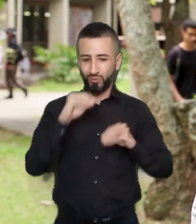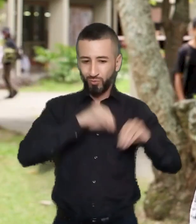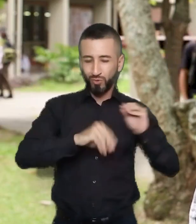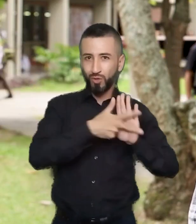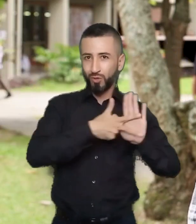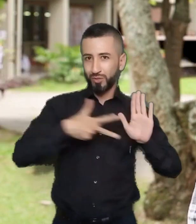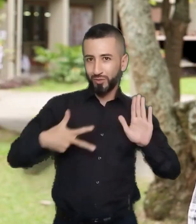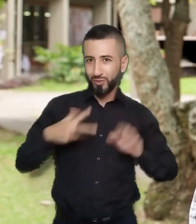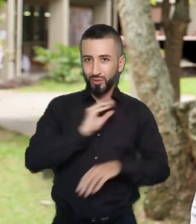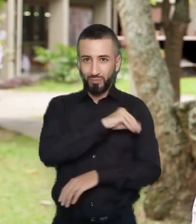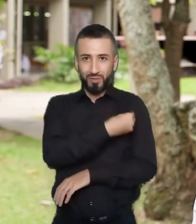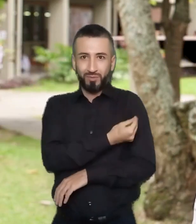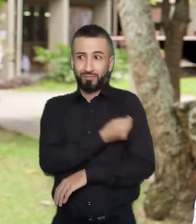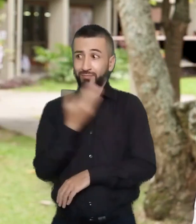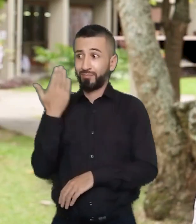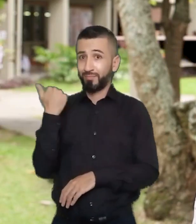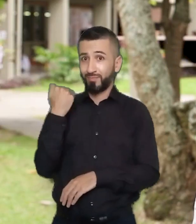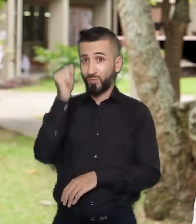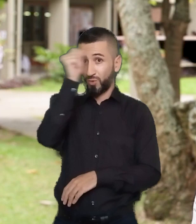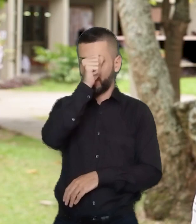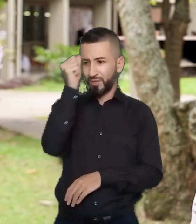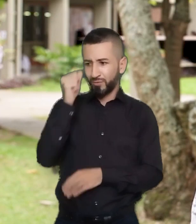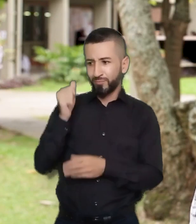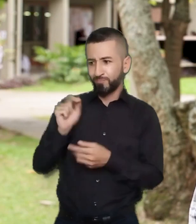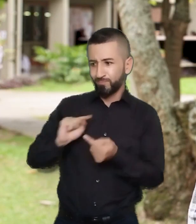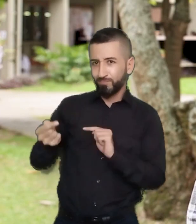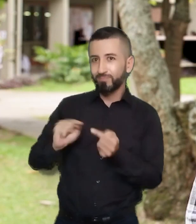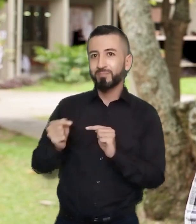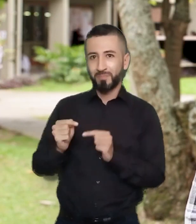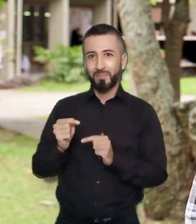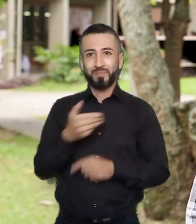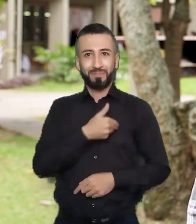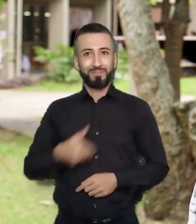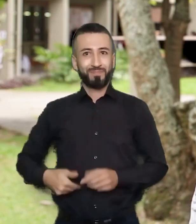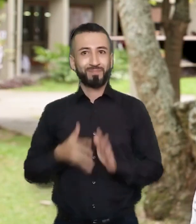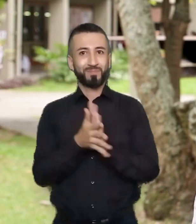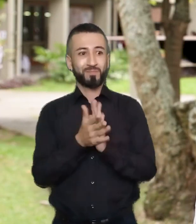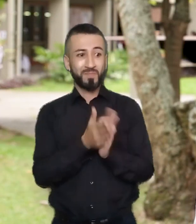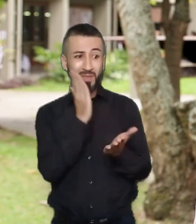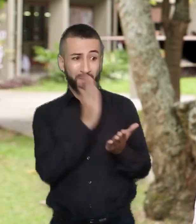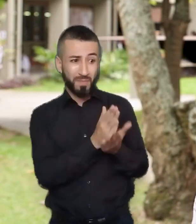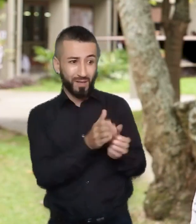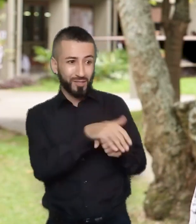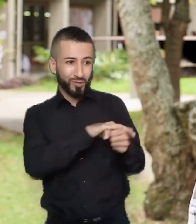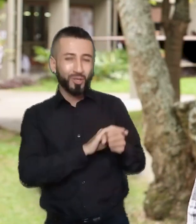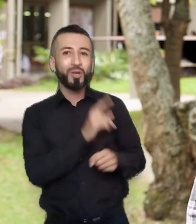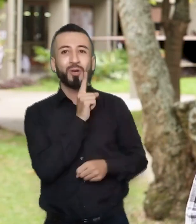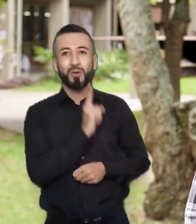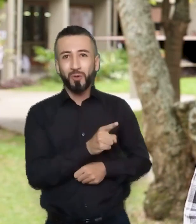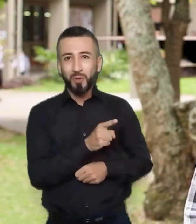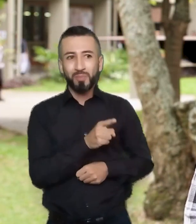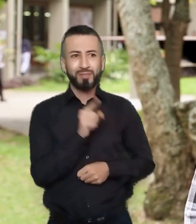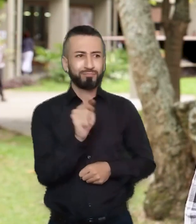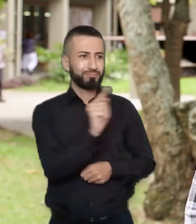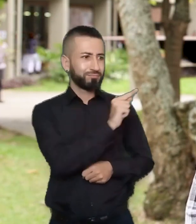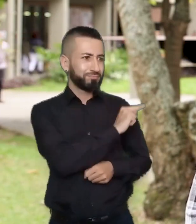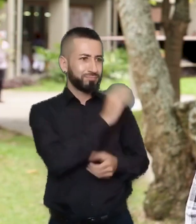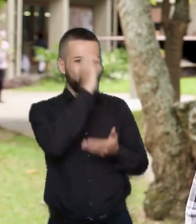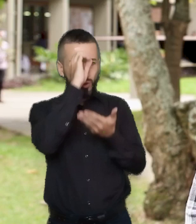elección del Consejo Constitucional de Chile del pasado domingo. Cuando Boric dijo que lo que les había pasado posiblemente era que no